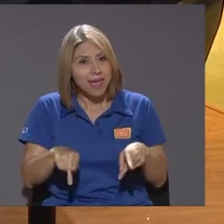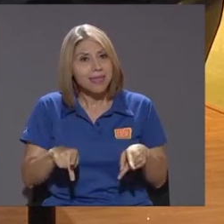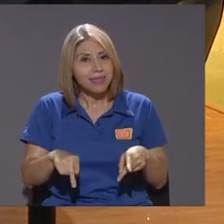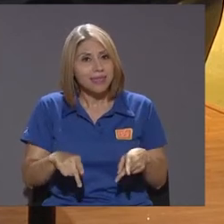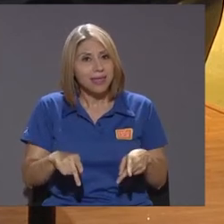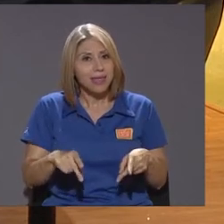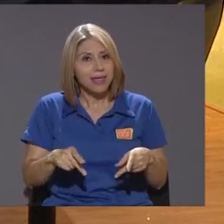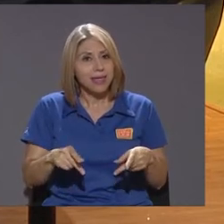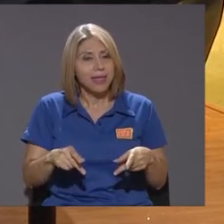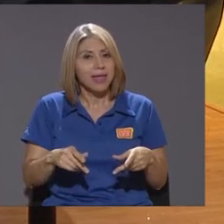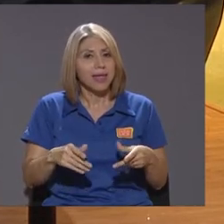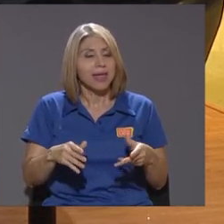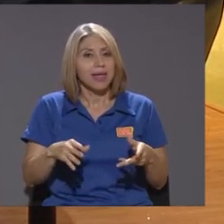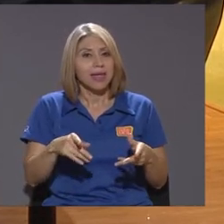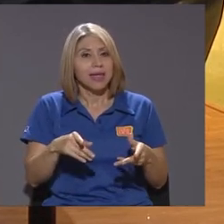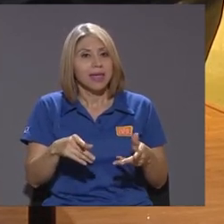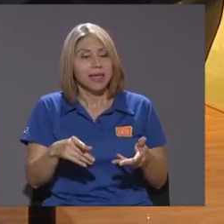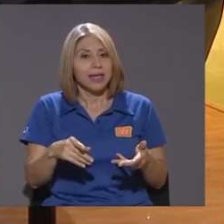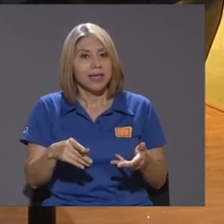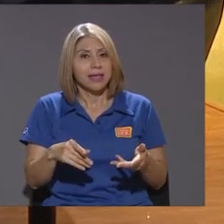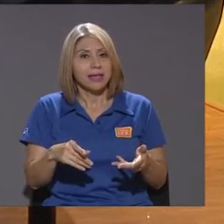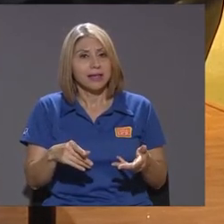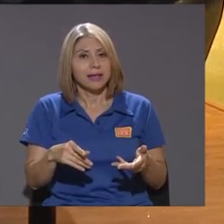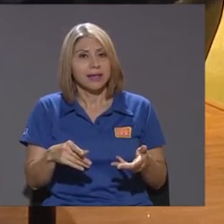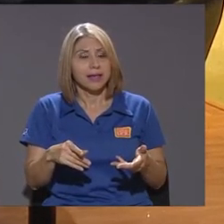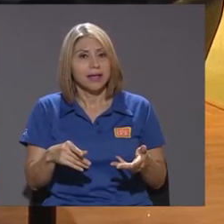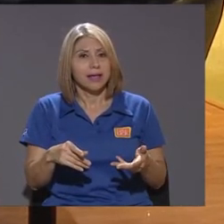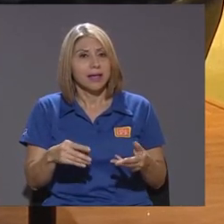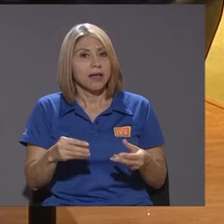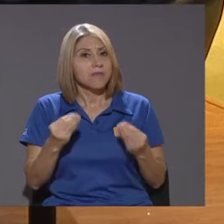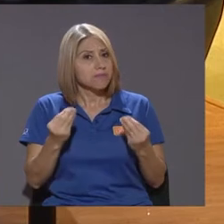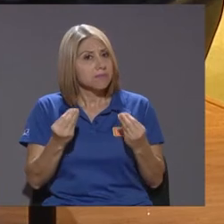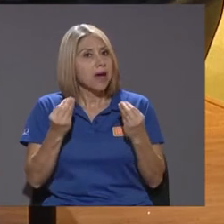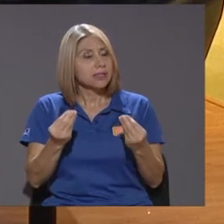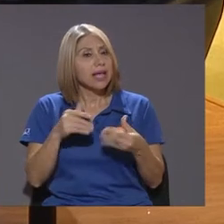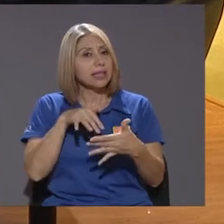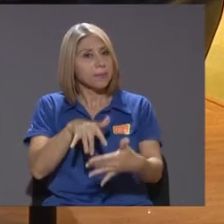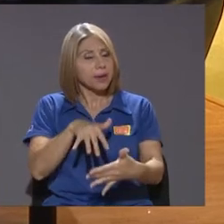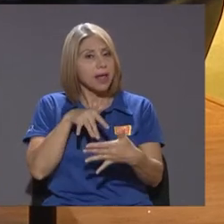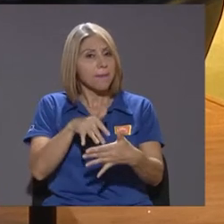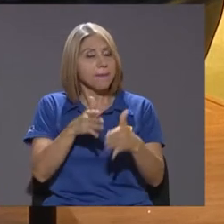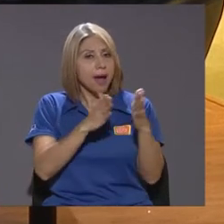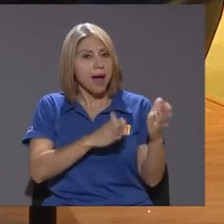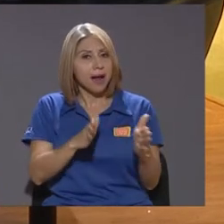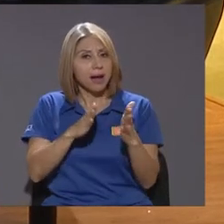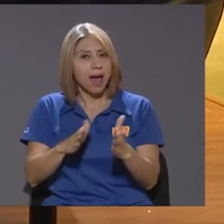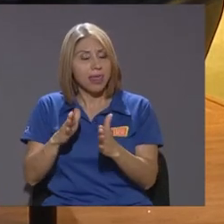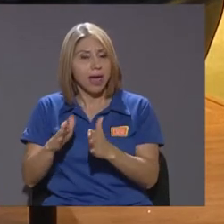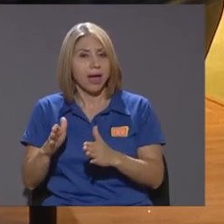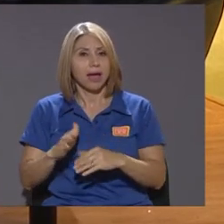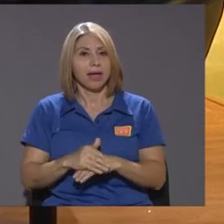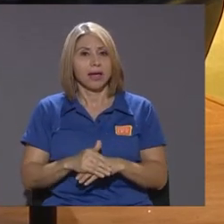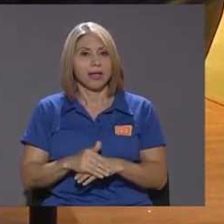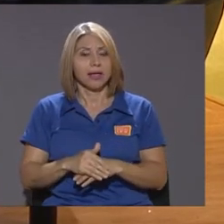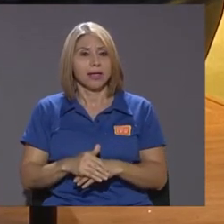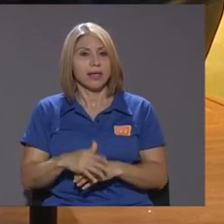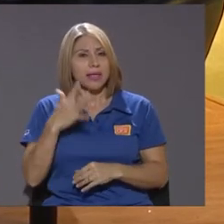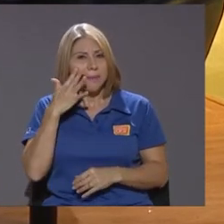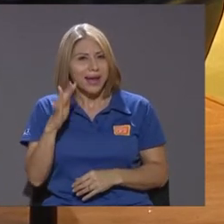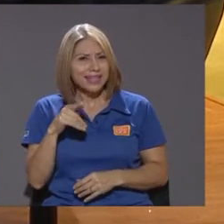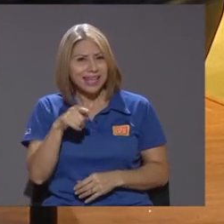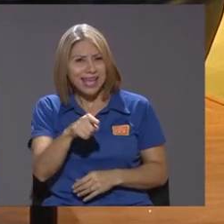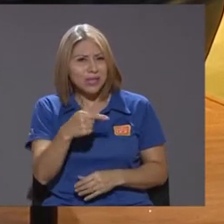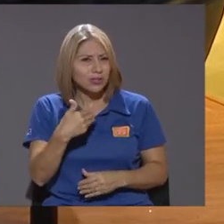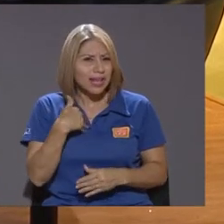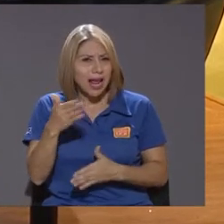habido y había gente bastante preparada y como que parece que tenían algún